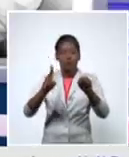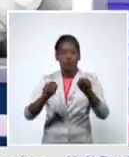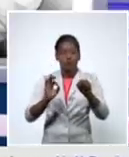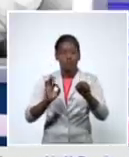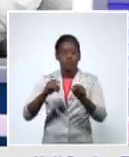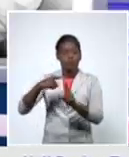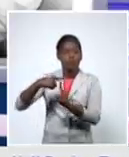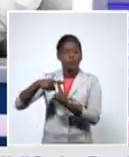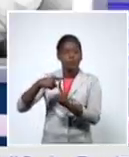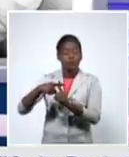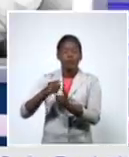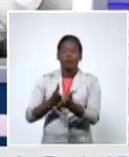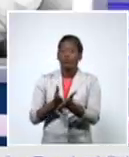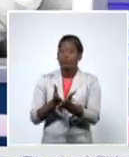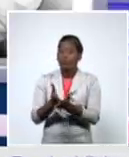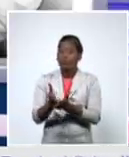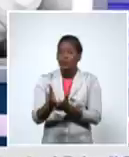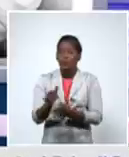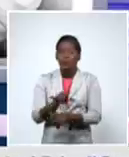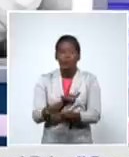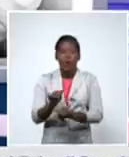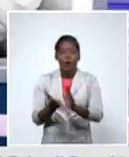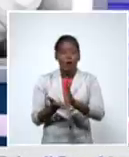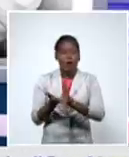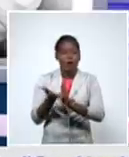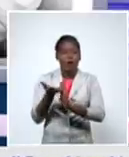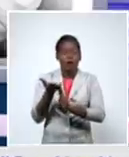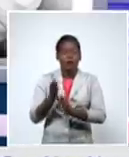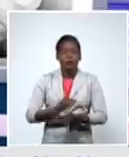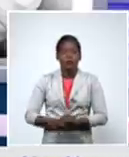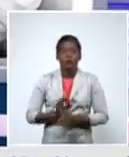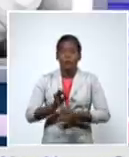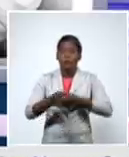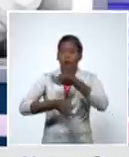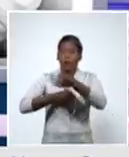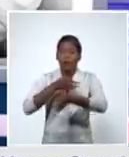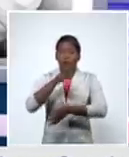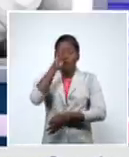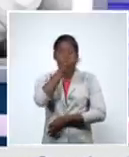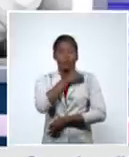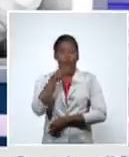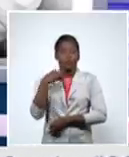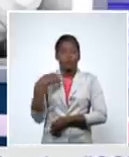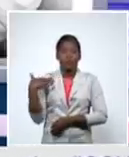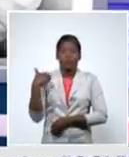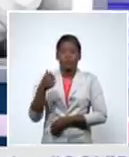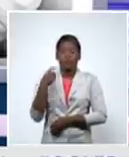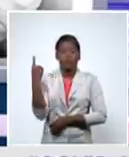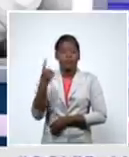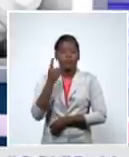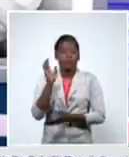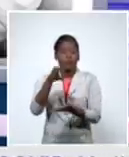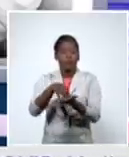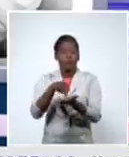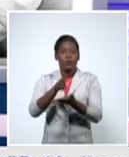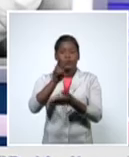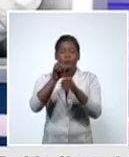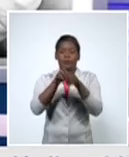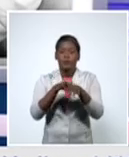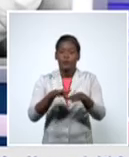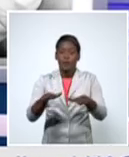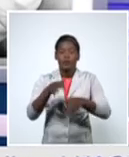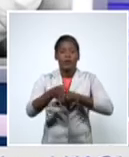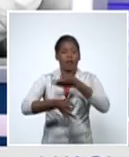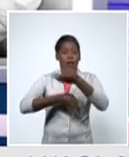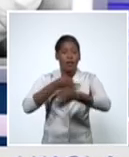continúa siendo muy alto ya escucharon al doctor Francisco Durán García director nacional de epidemiología de nuestro ministerio de salud pública